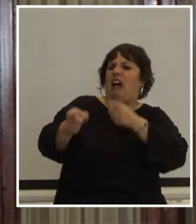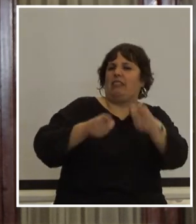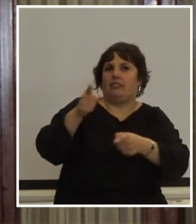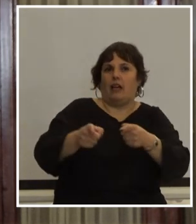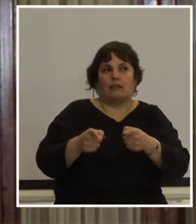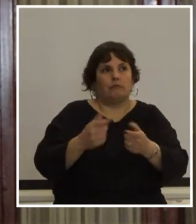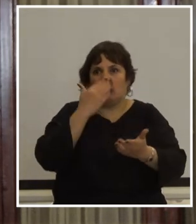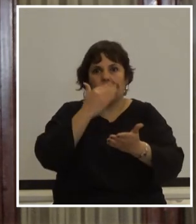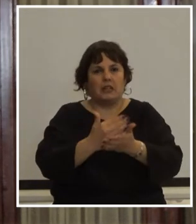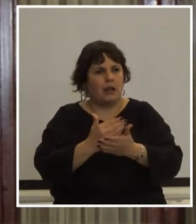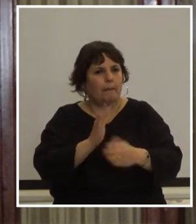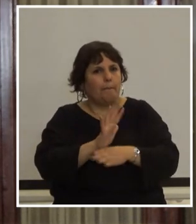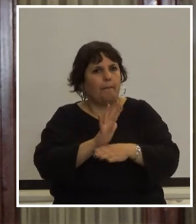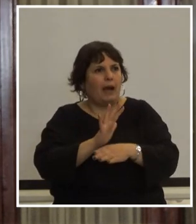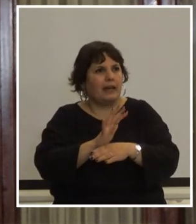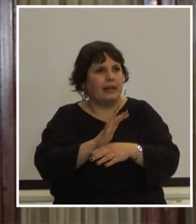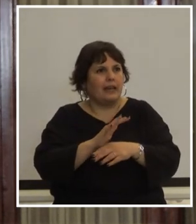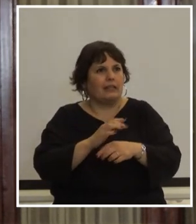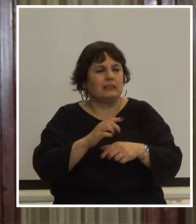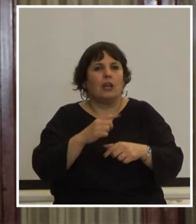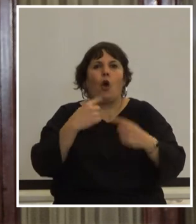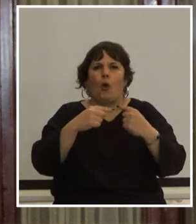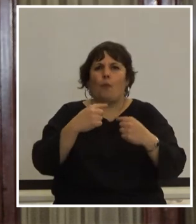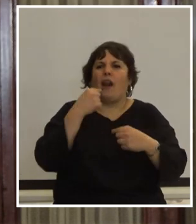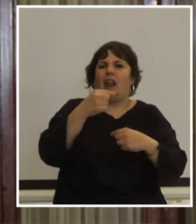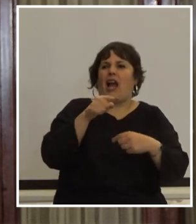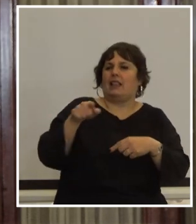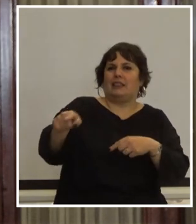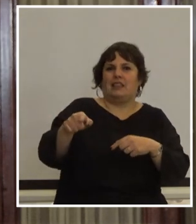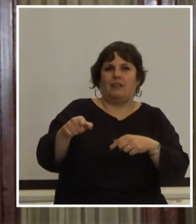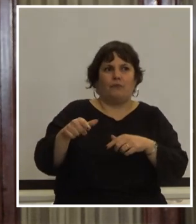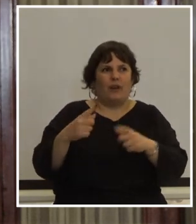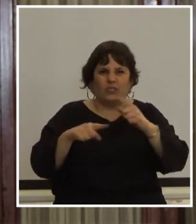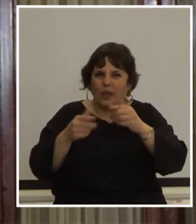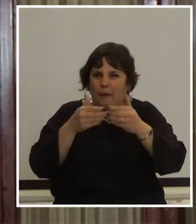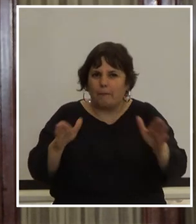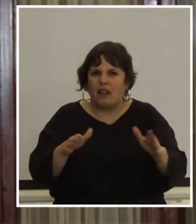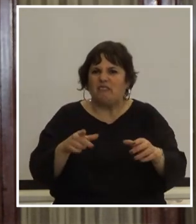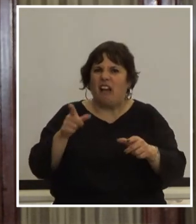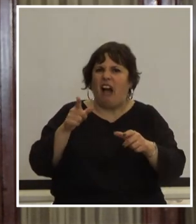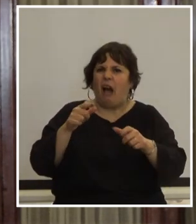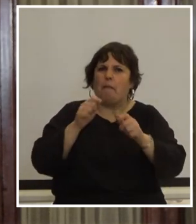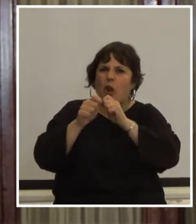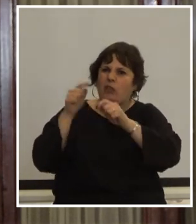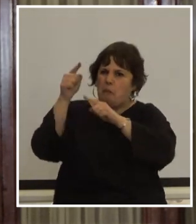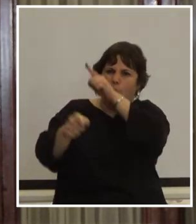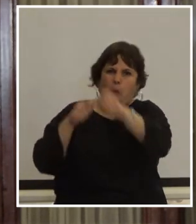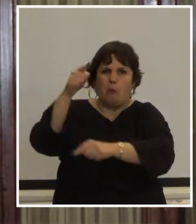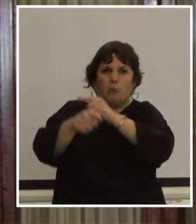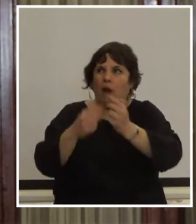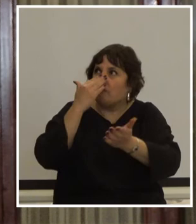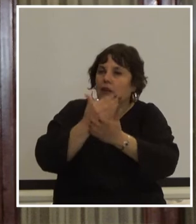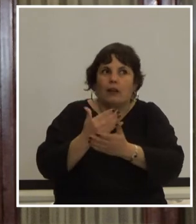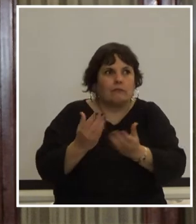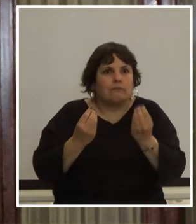generan una tribuna de carácter negativo y que ahí de allí comienzan linchamientos que uno nunca sabe dónde van a